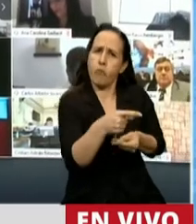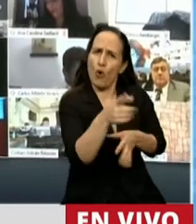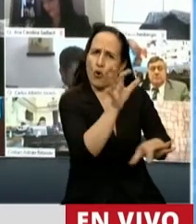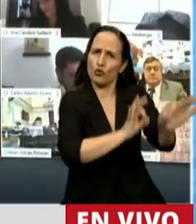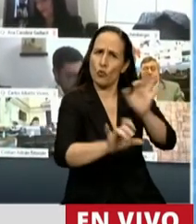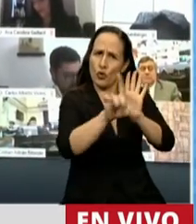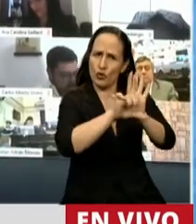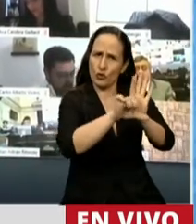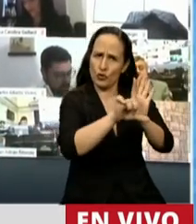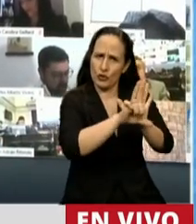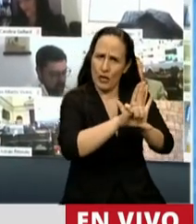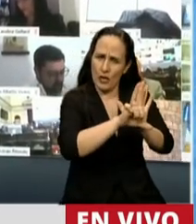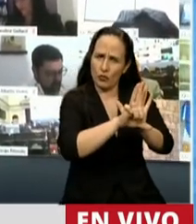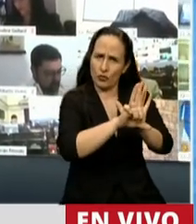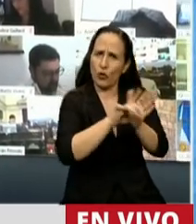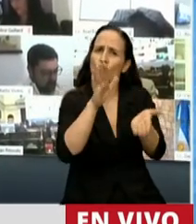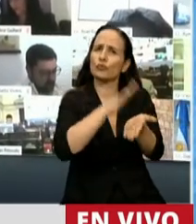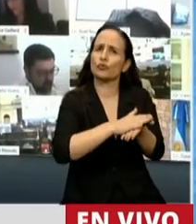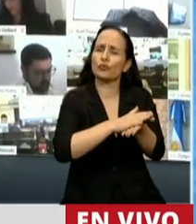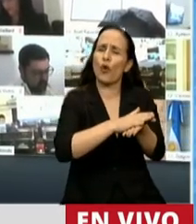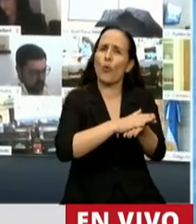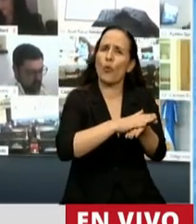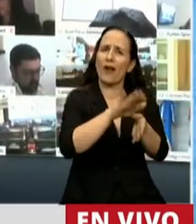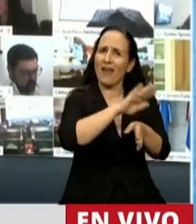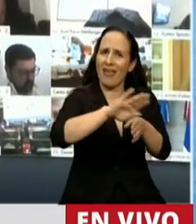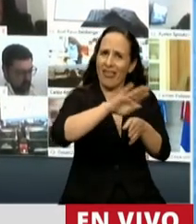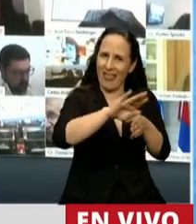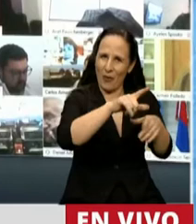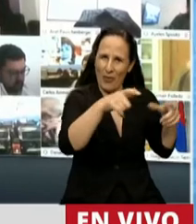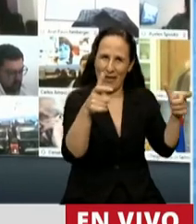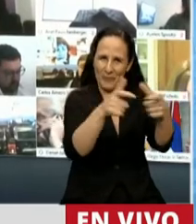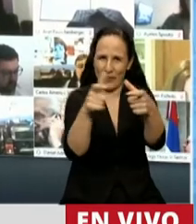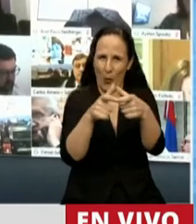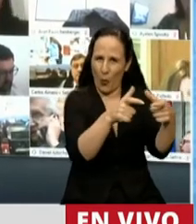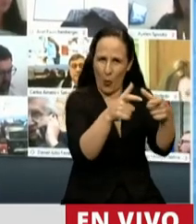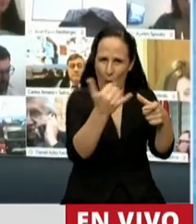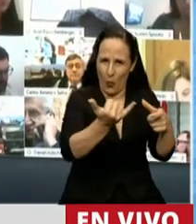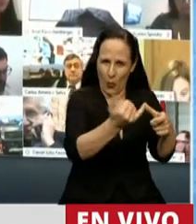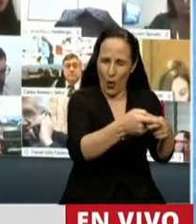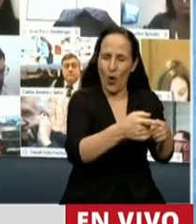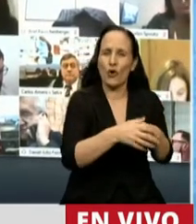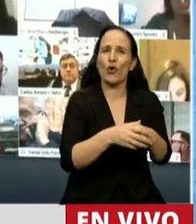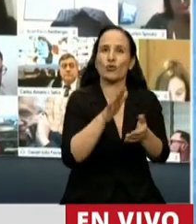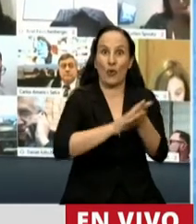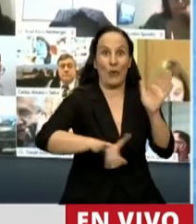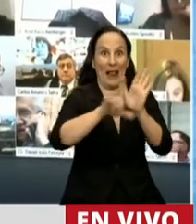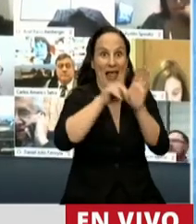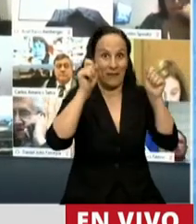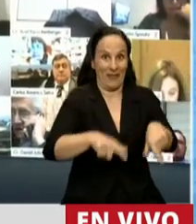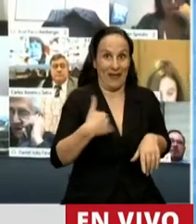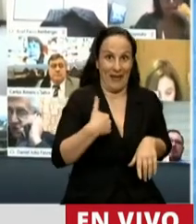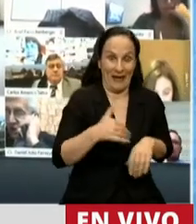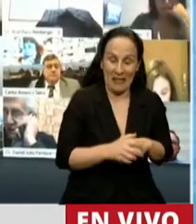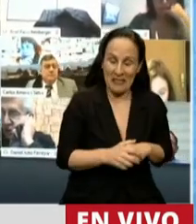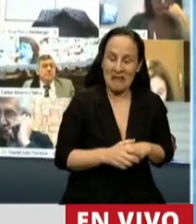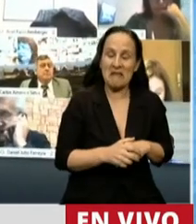proyecto sobre la deuda de bonistas bajo legislación argentina,